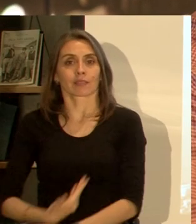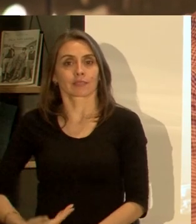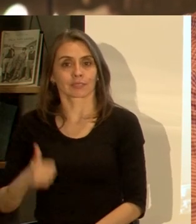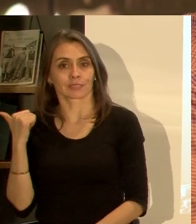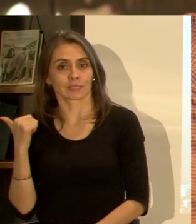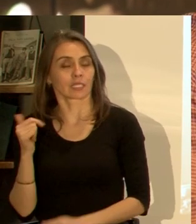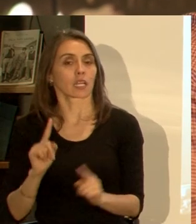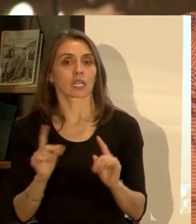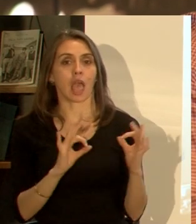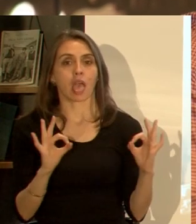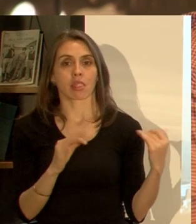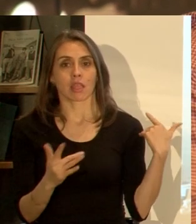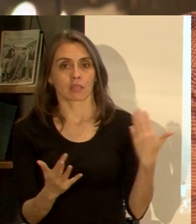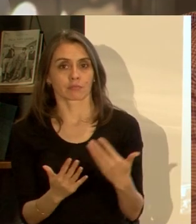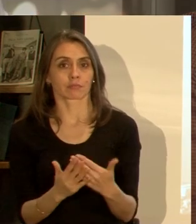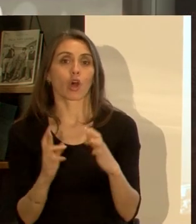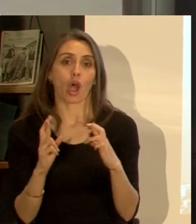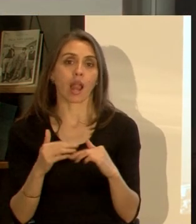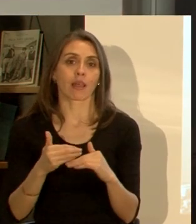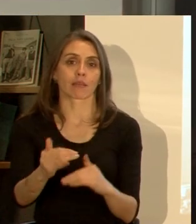y esperemos que ahora pueda ocurrir